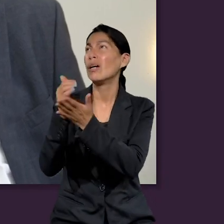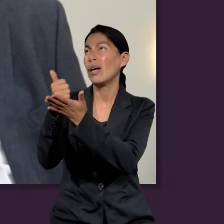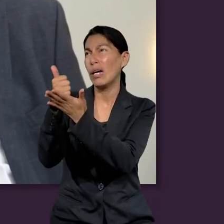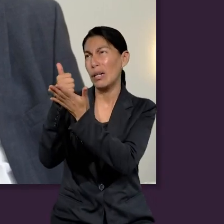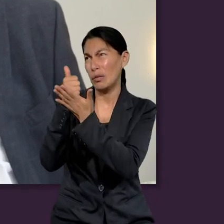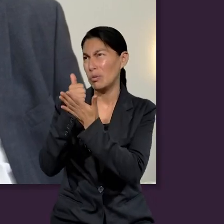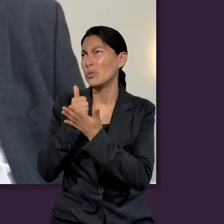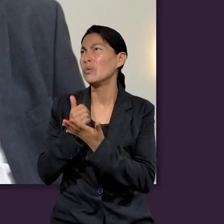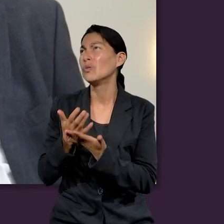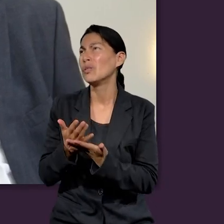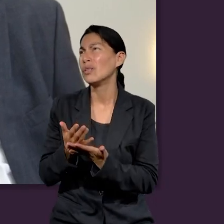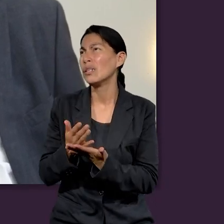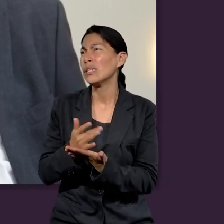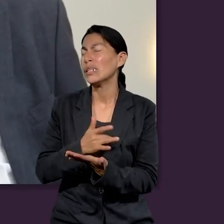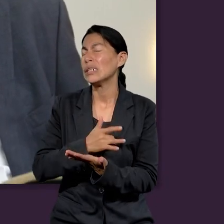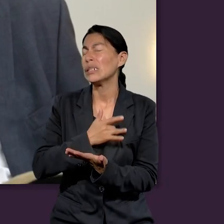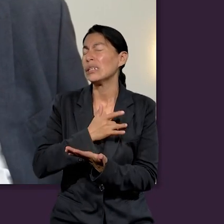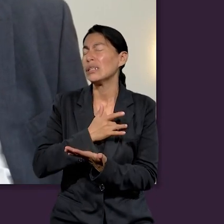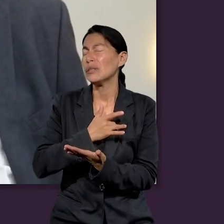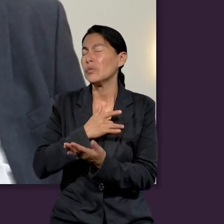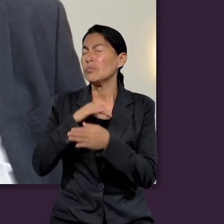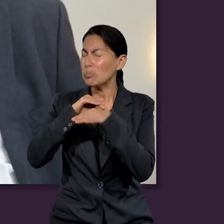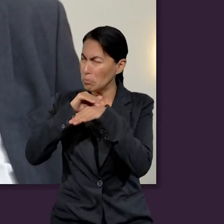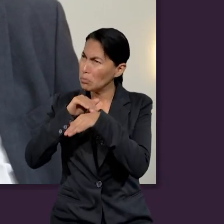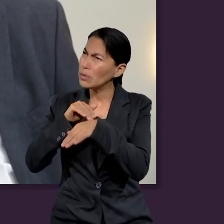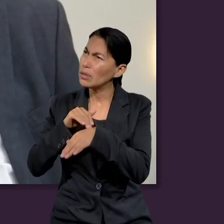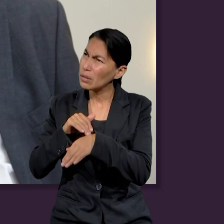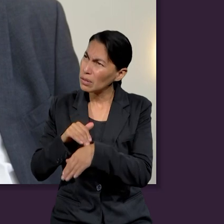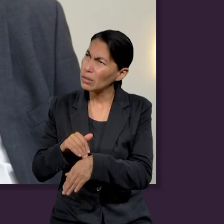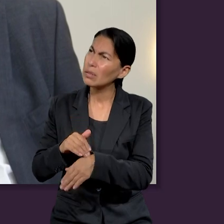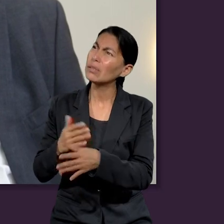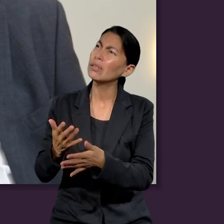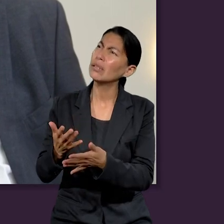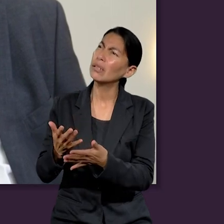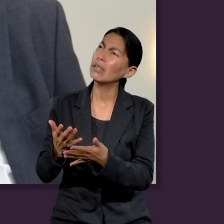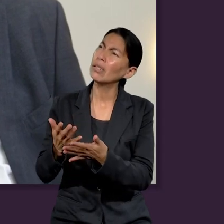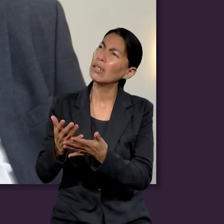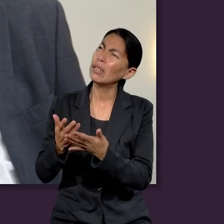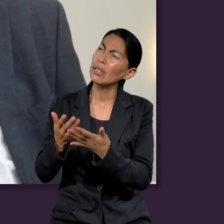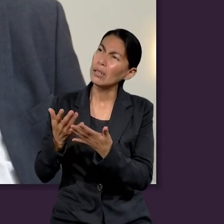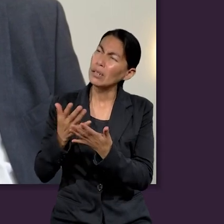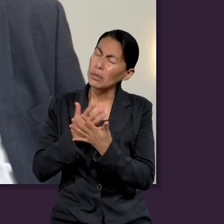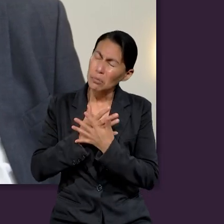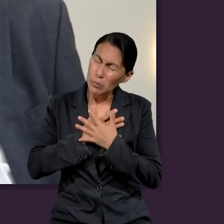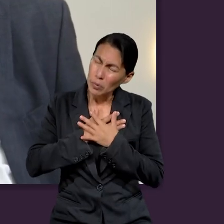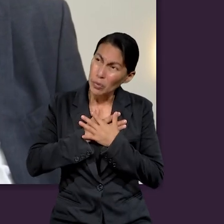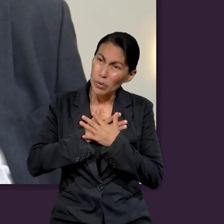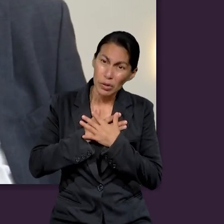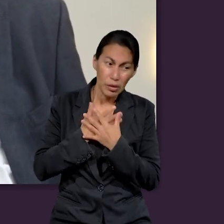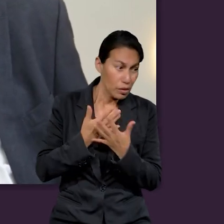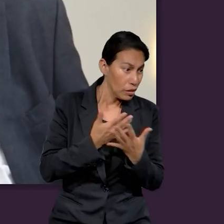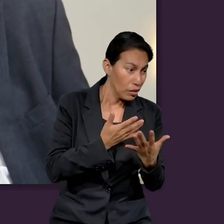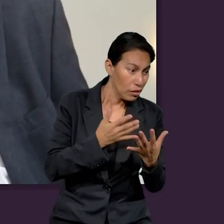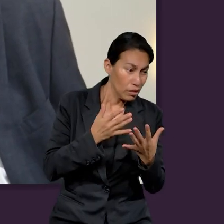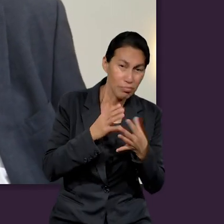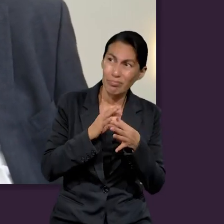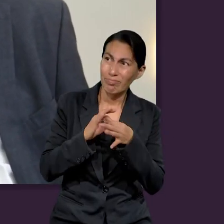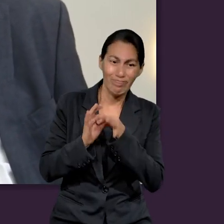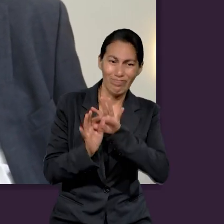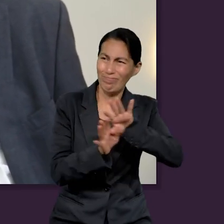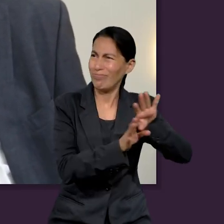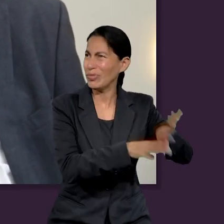ayuda de Dios en todo momento. Debemos tener un espíritu de obediencia, debemos de mantenernos